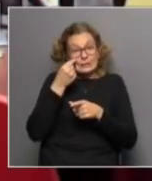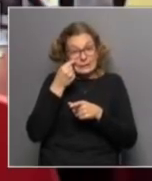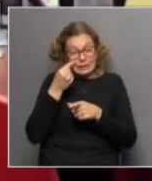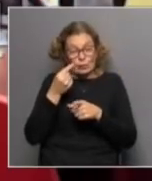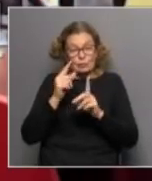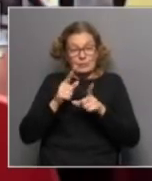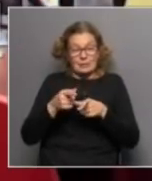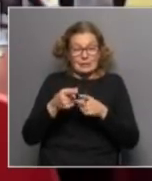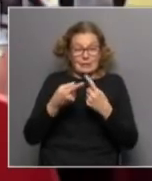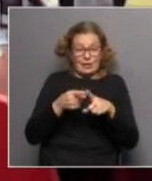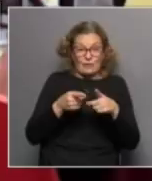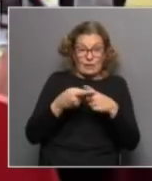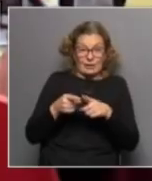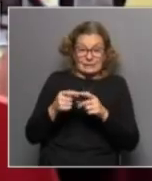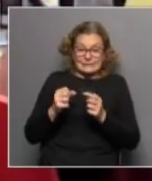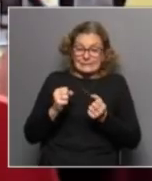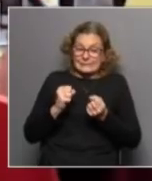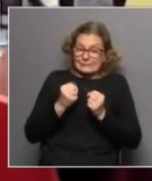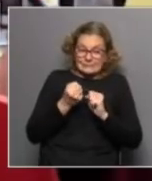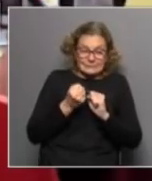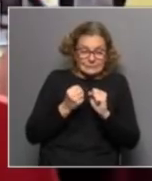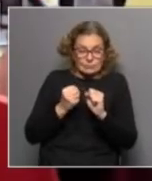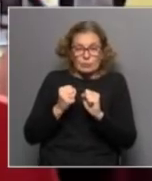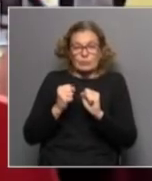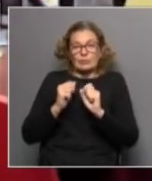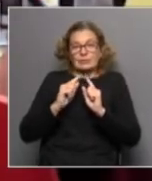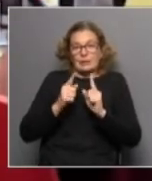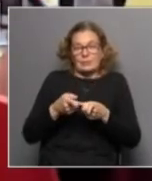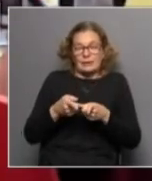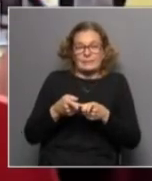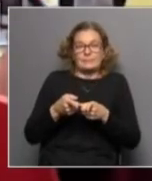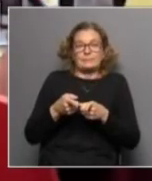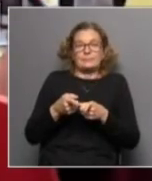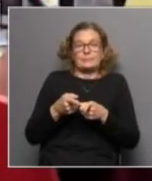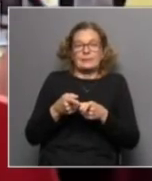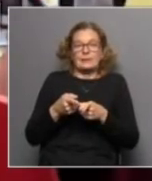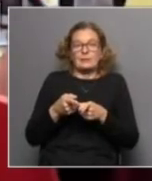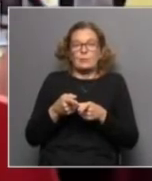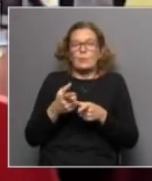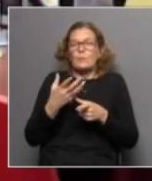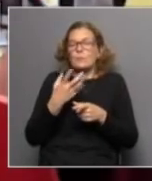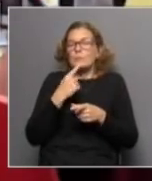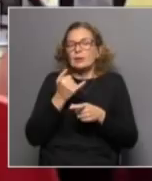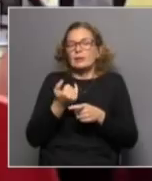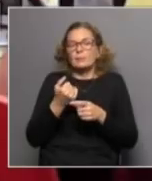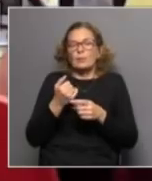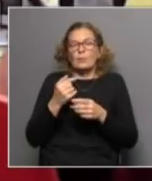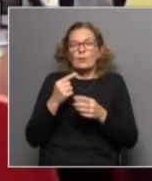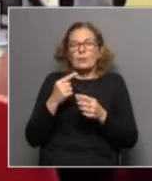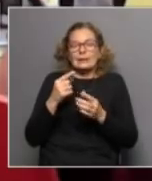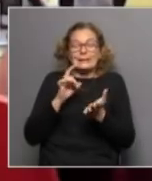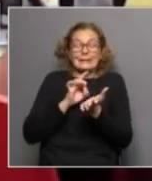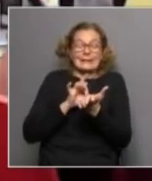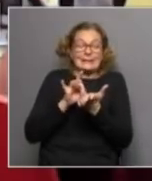diversas tensiones también de las tensiones referidas a los desafíos que presenta el